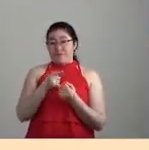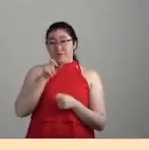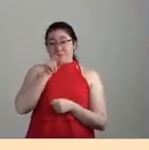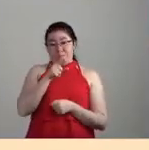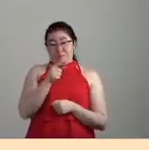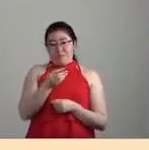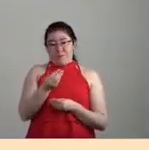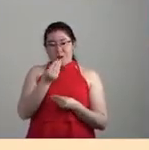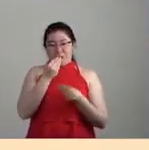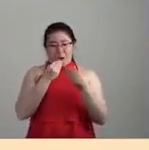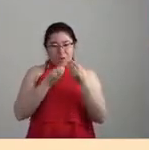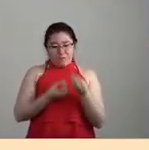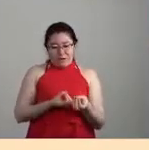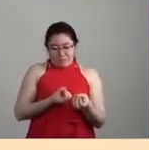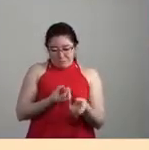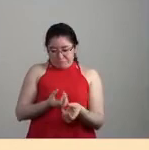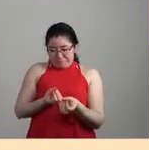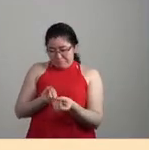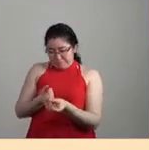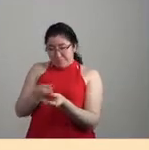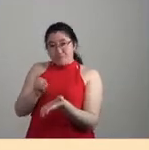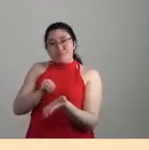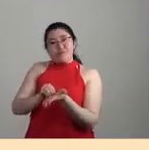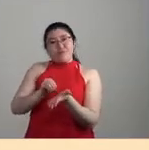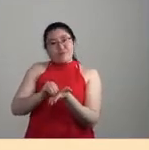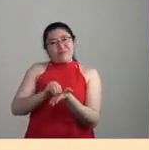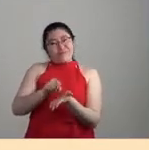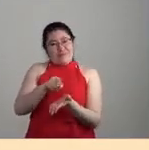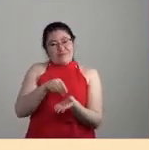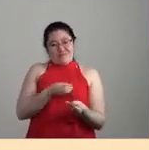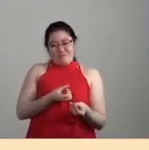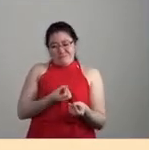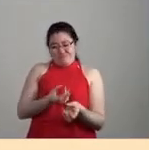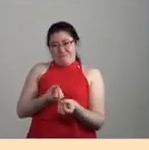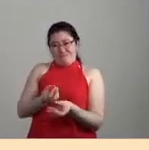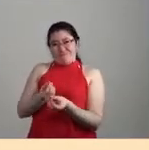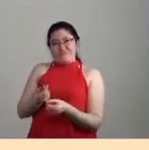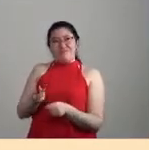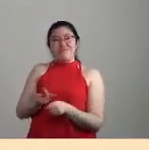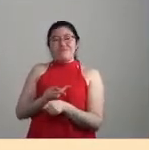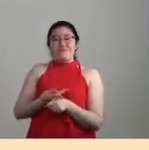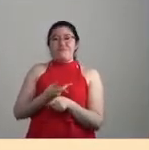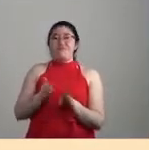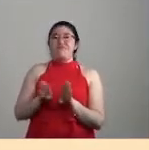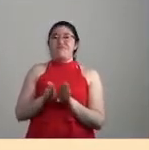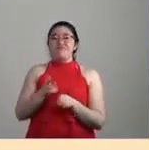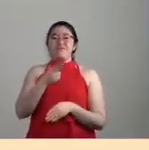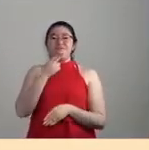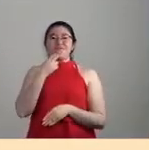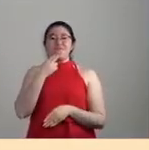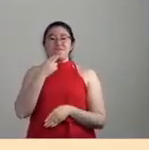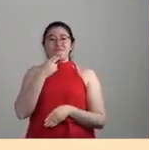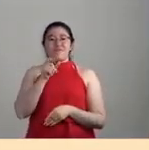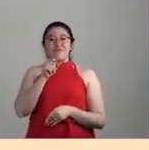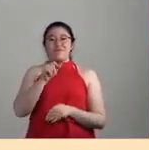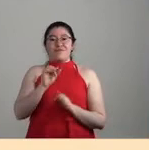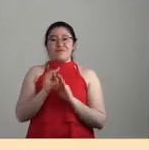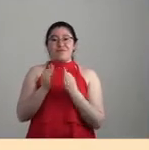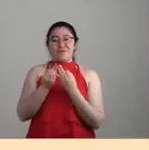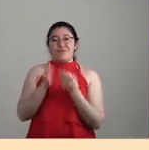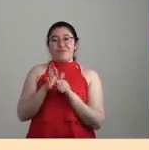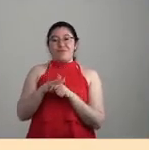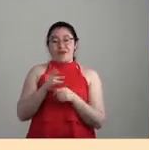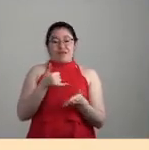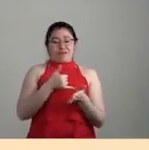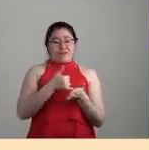alimentar, la proteína me refiero a la soja, la proteína animal del cerdo, se obtiene básicamente a través de la ampliación de la frontera agrícola y la esquilmación